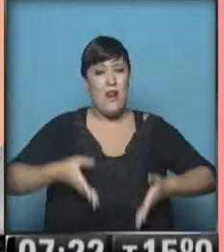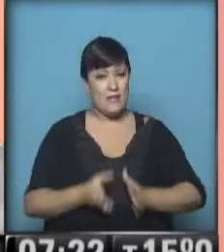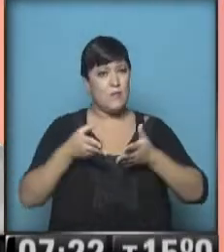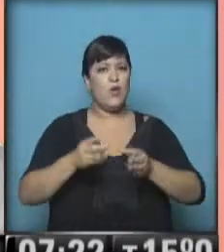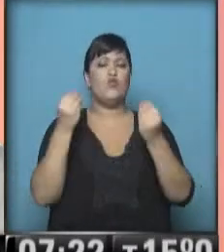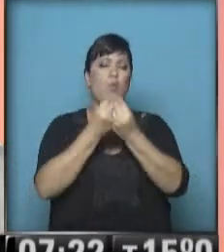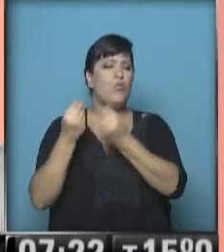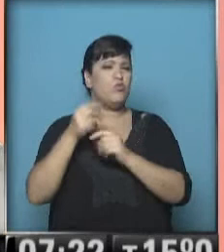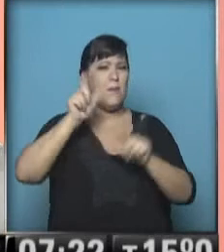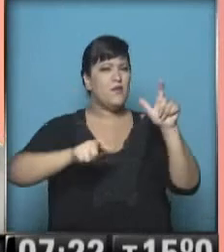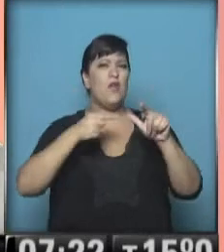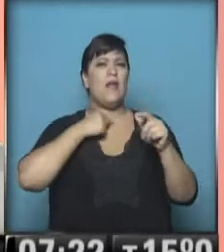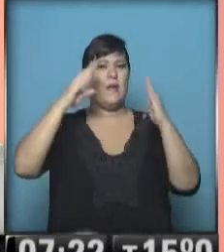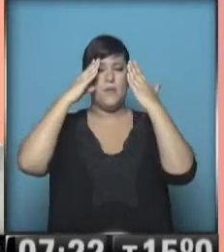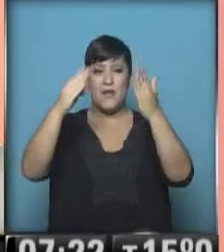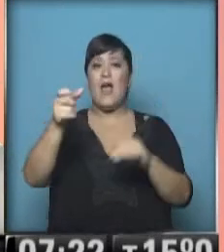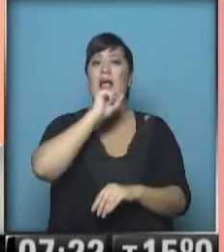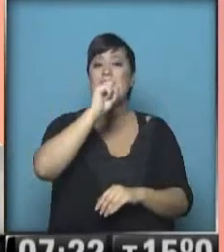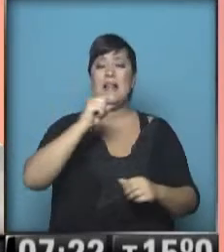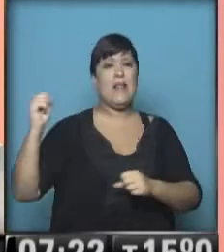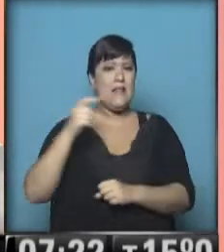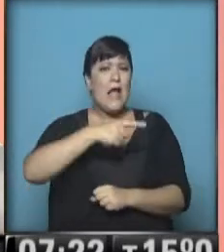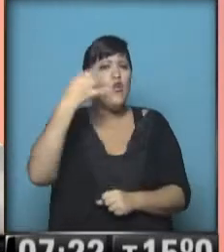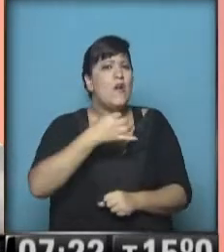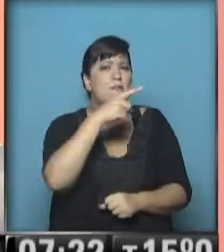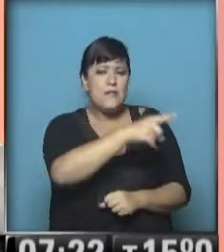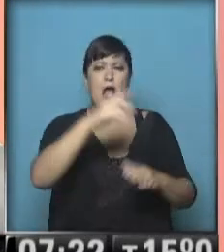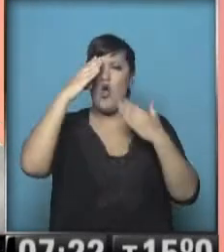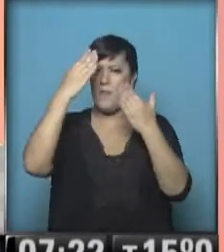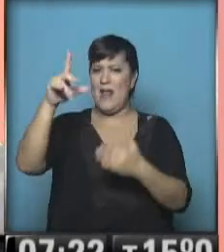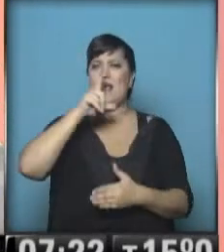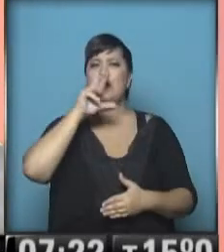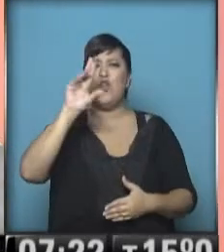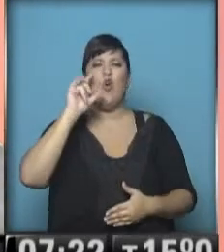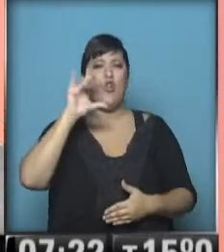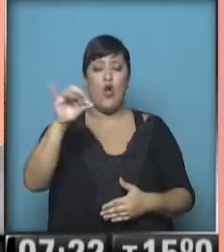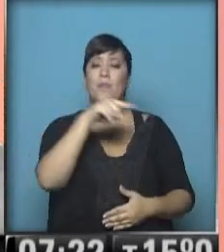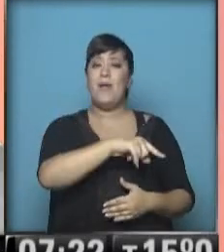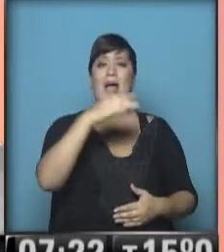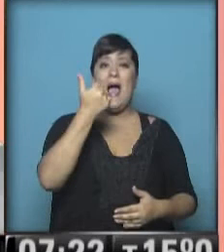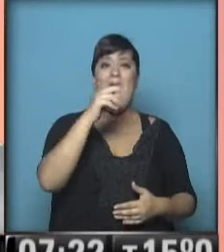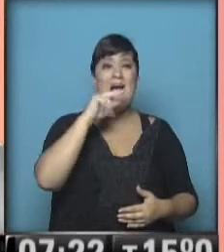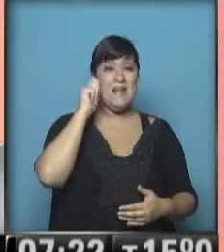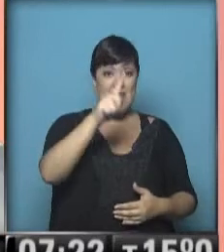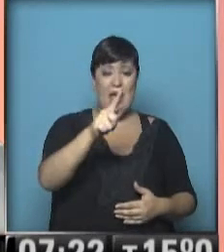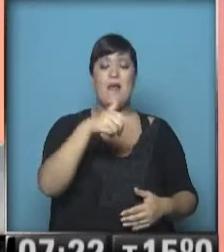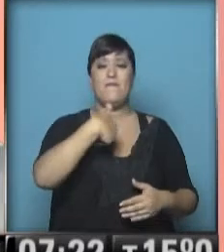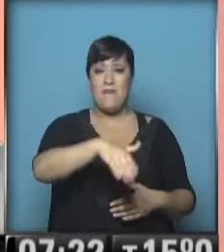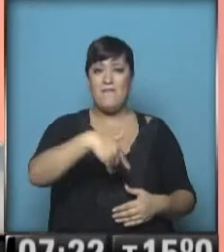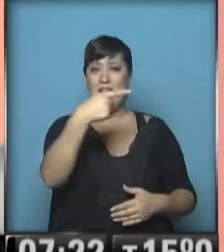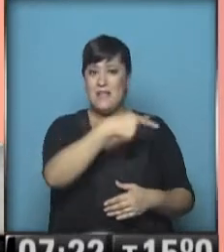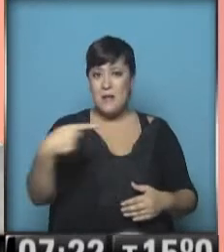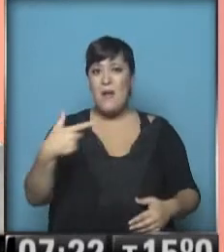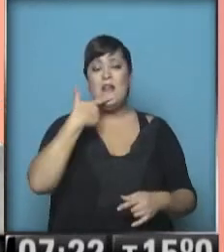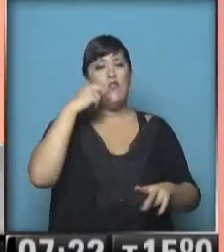homenaje. Entre ellos, un cantante de tango realmente muy particular y muy interesante, como es Ariel Ardit, que va a estar dando un show esta semana